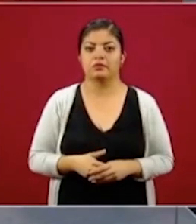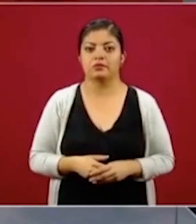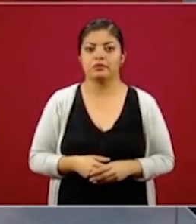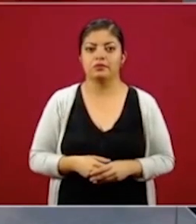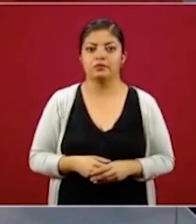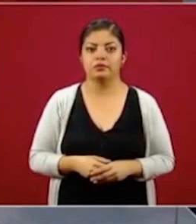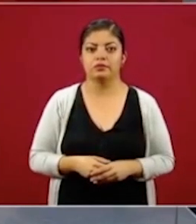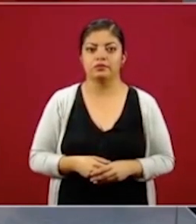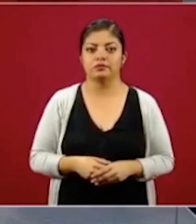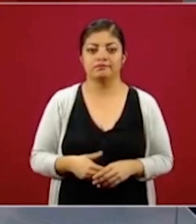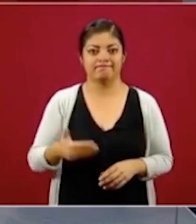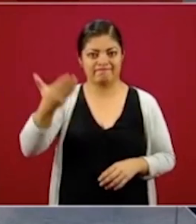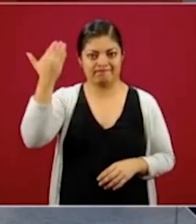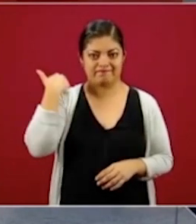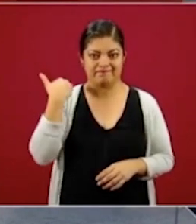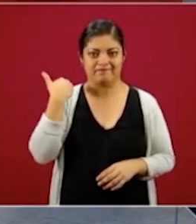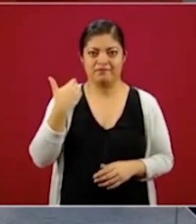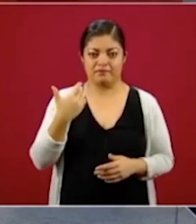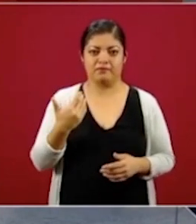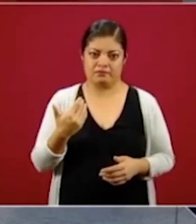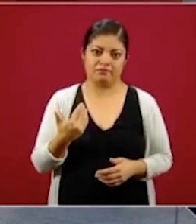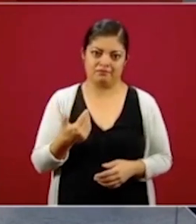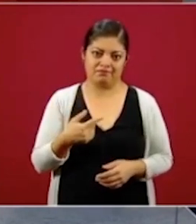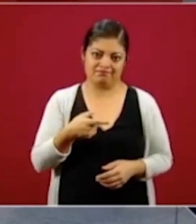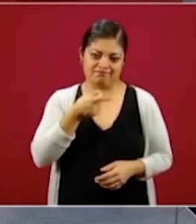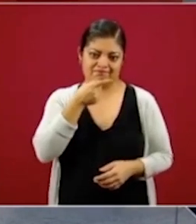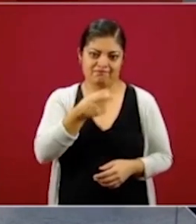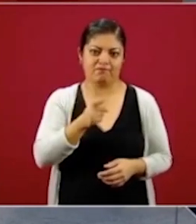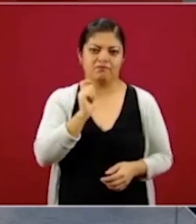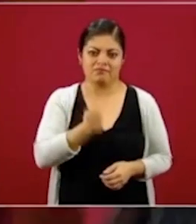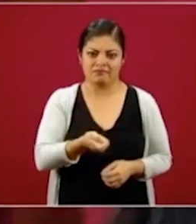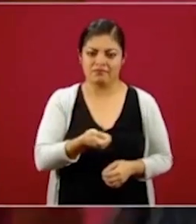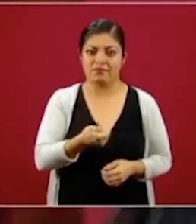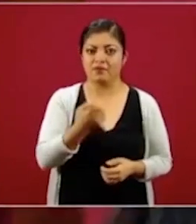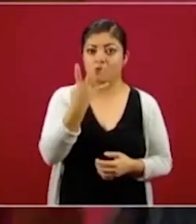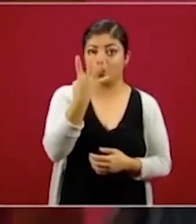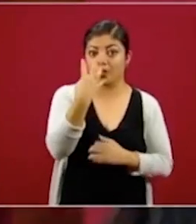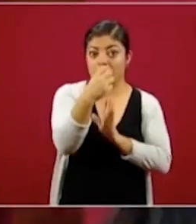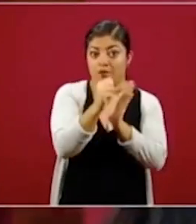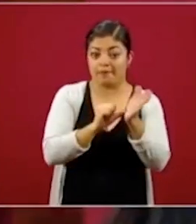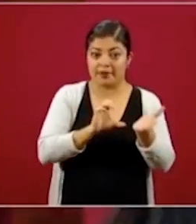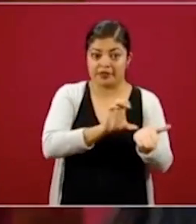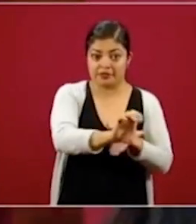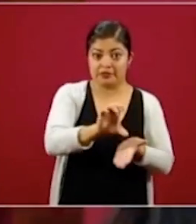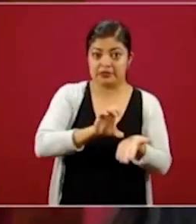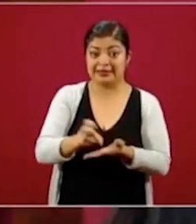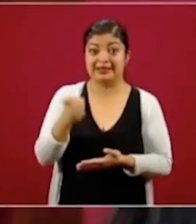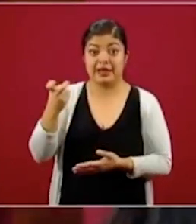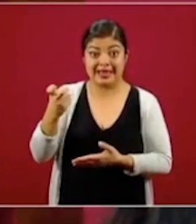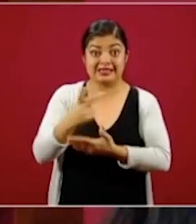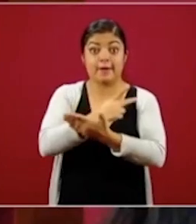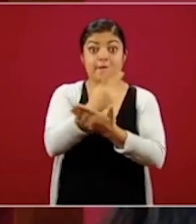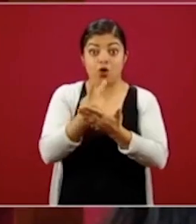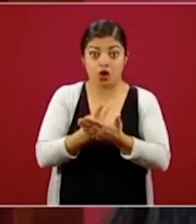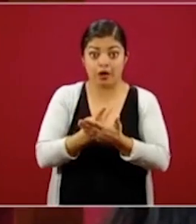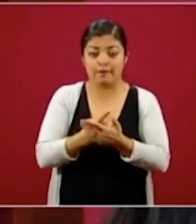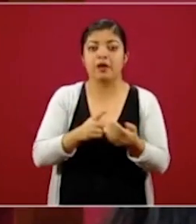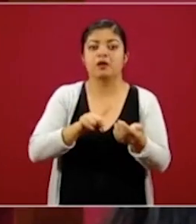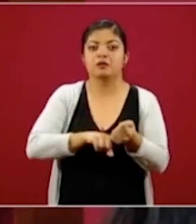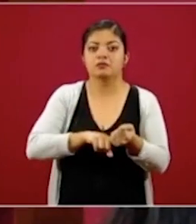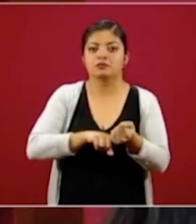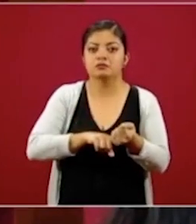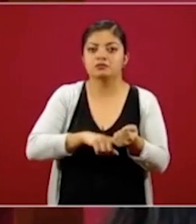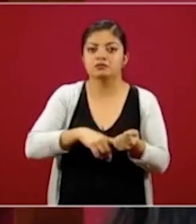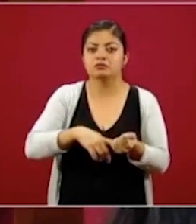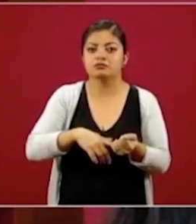Como dijimos, se hizo este pago de cuatro meses. Este programa en su totalidad se